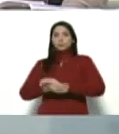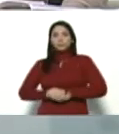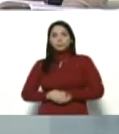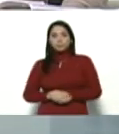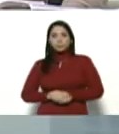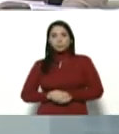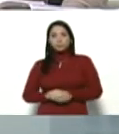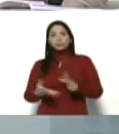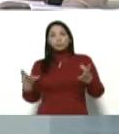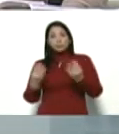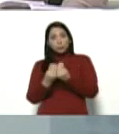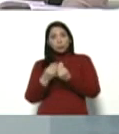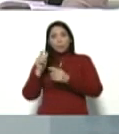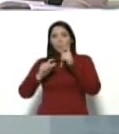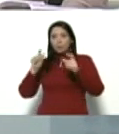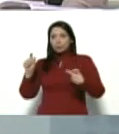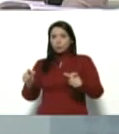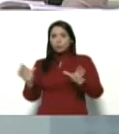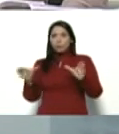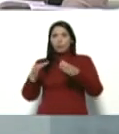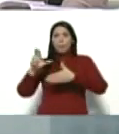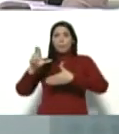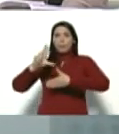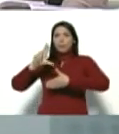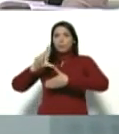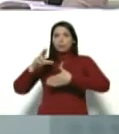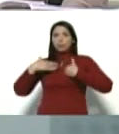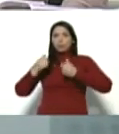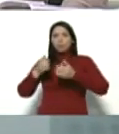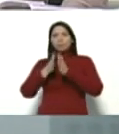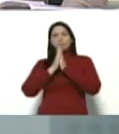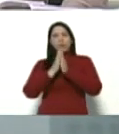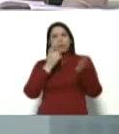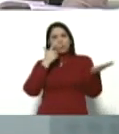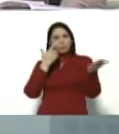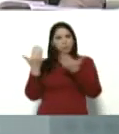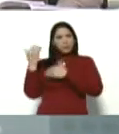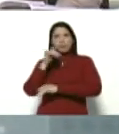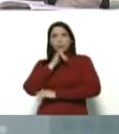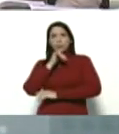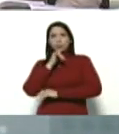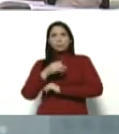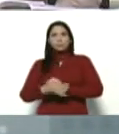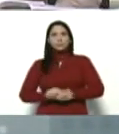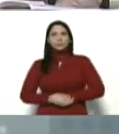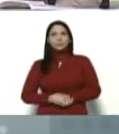y con la gente de la Organización Panamericana de la Salud. Por favor, adelante, vicepresidenta.